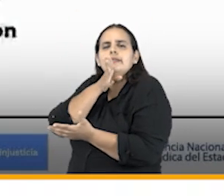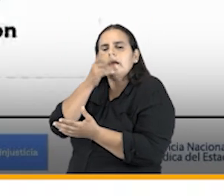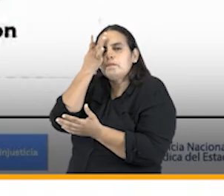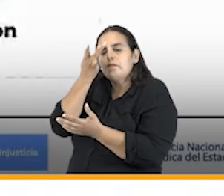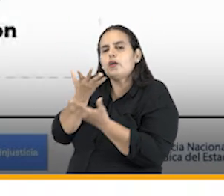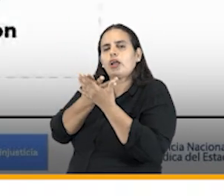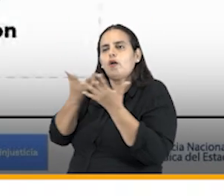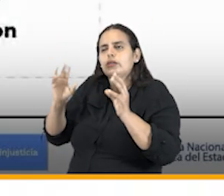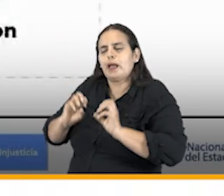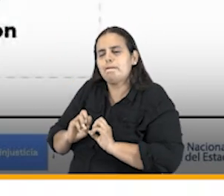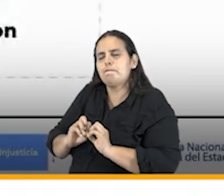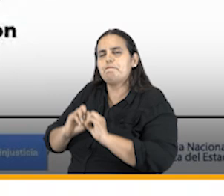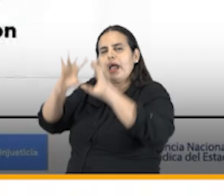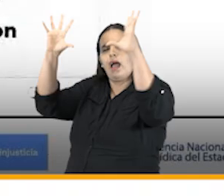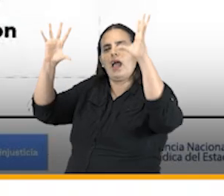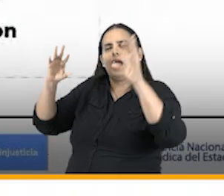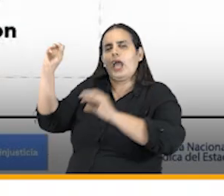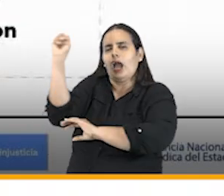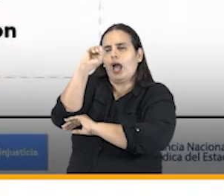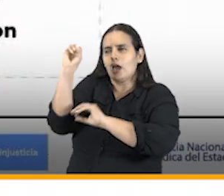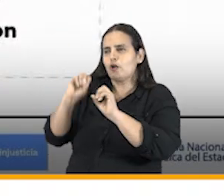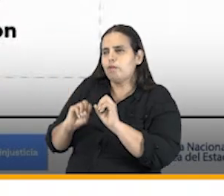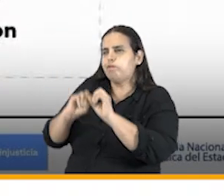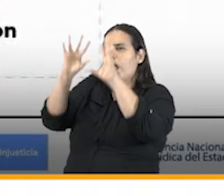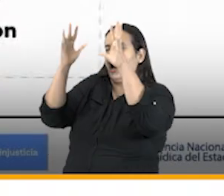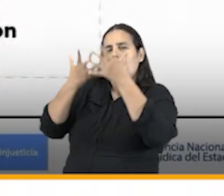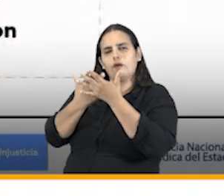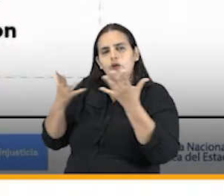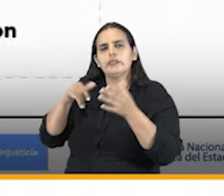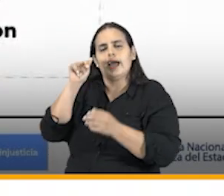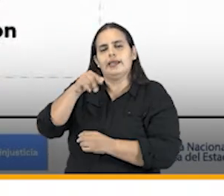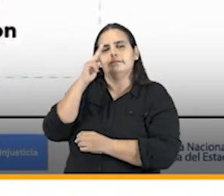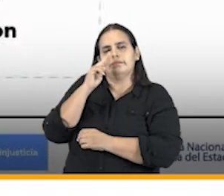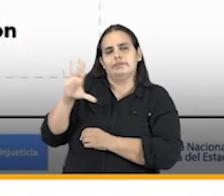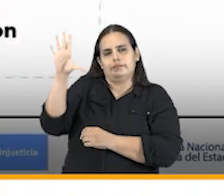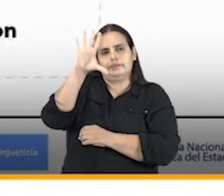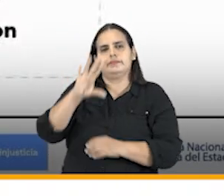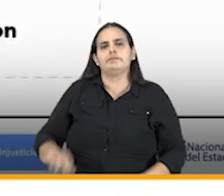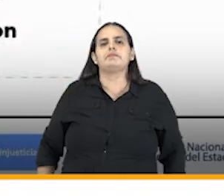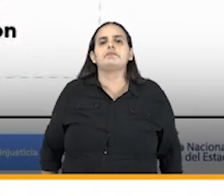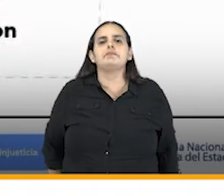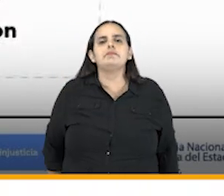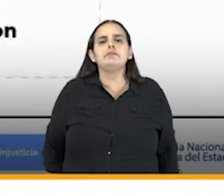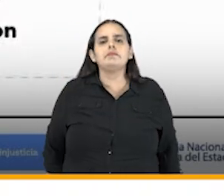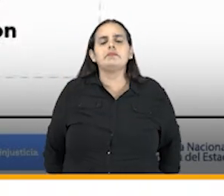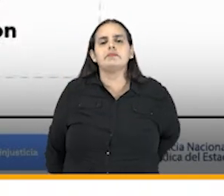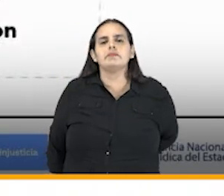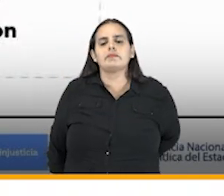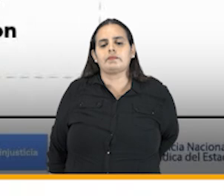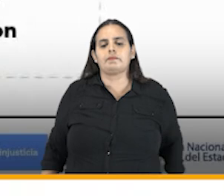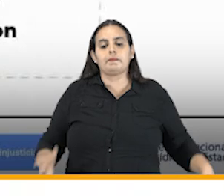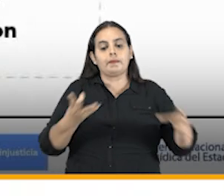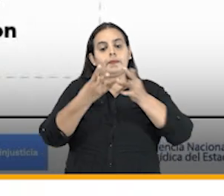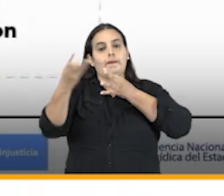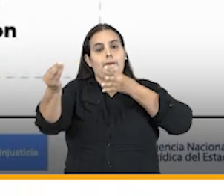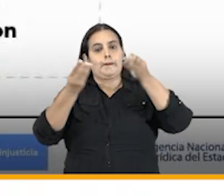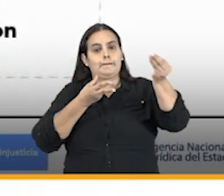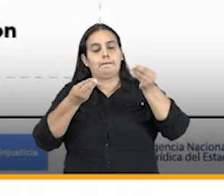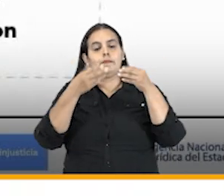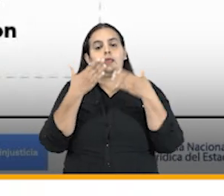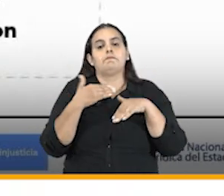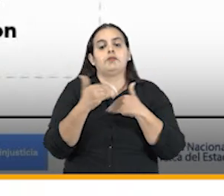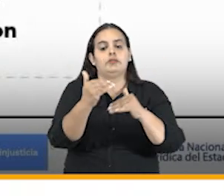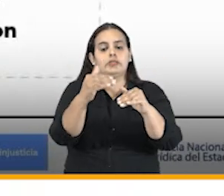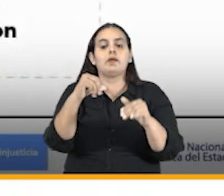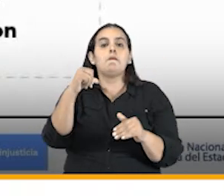por razones de los actos de terrorismo que enfrenta la nación en materia de disminución de nuevos procesos contra el